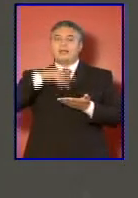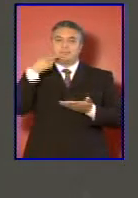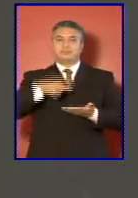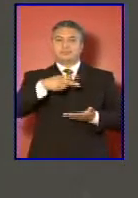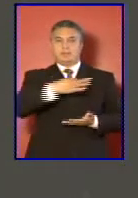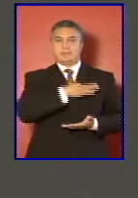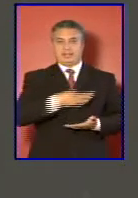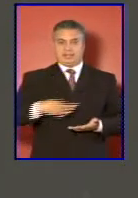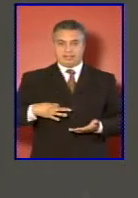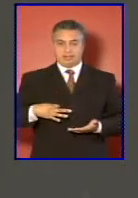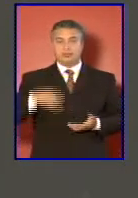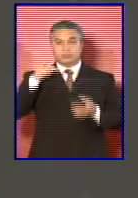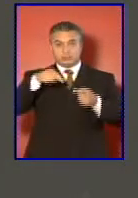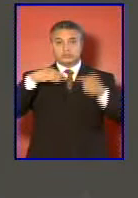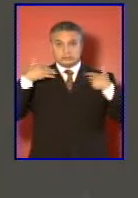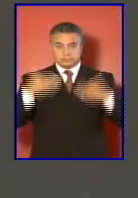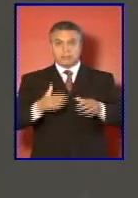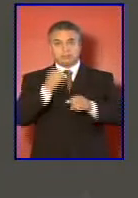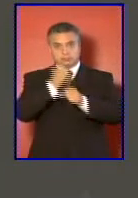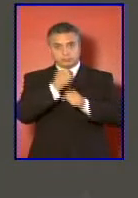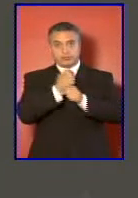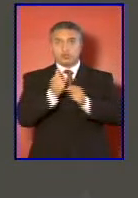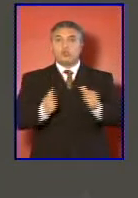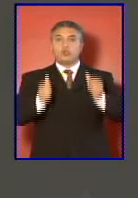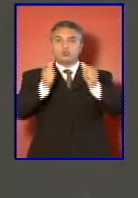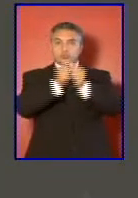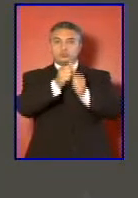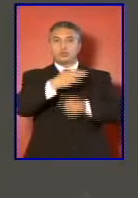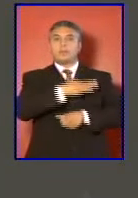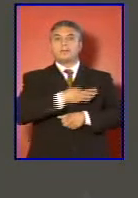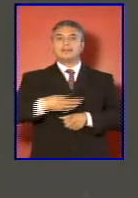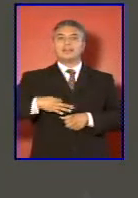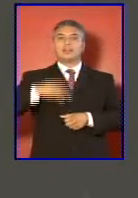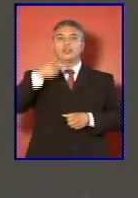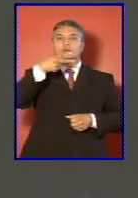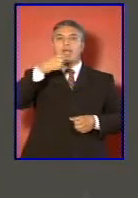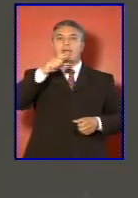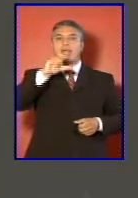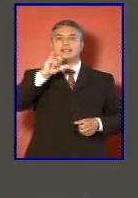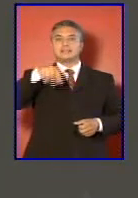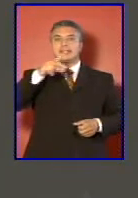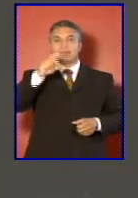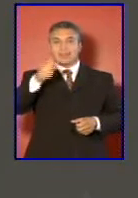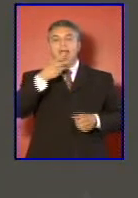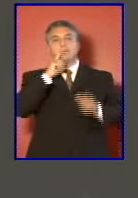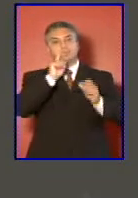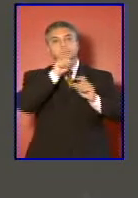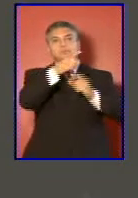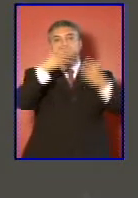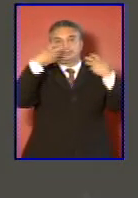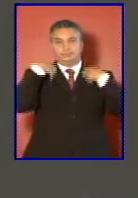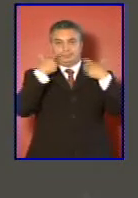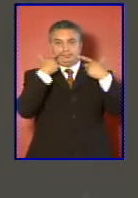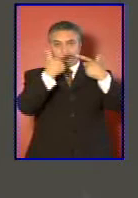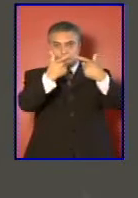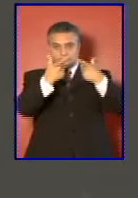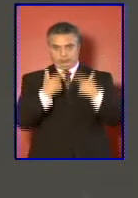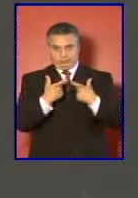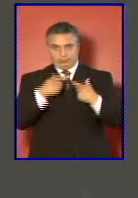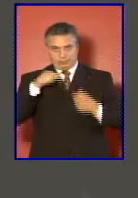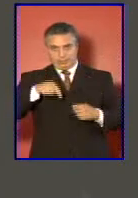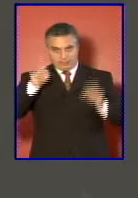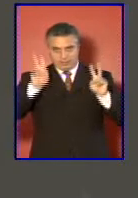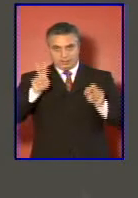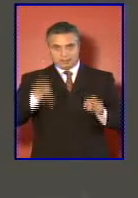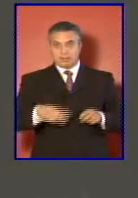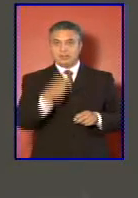culminando en interacción con el Ministerio de Hacienda que es nuestro custodio en estas materias. Al 30